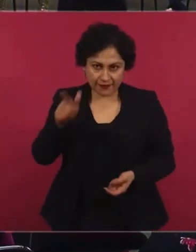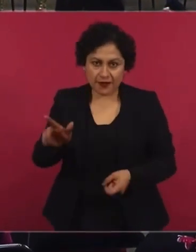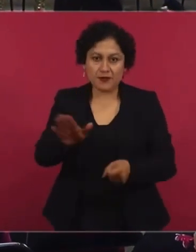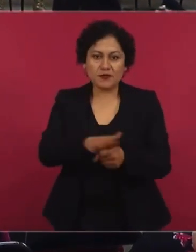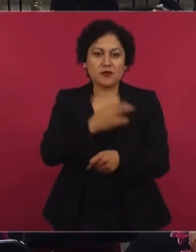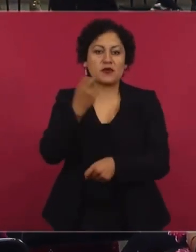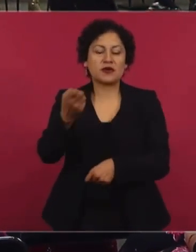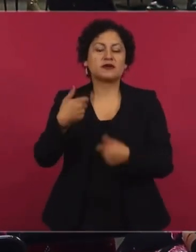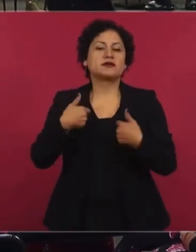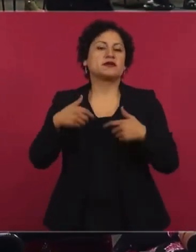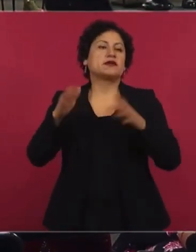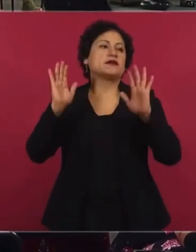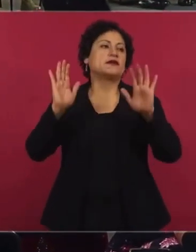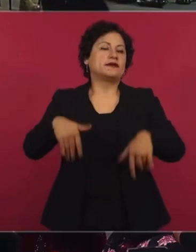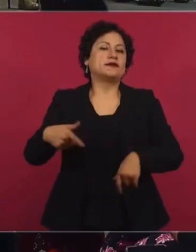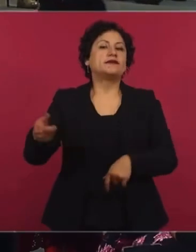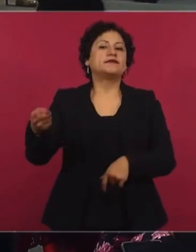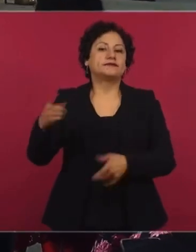un funcionario,